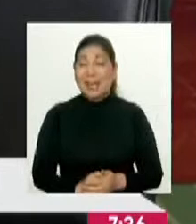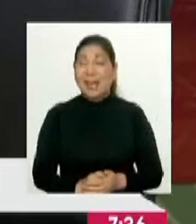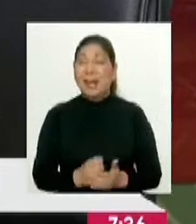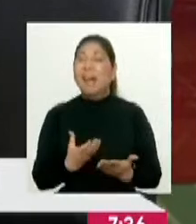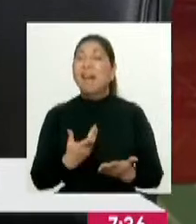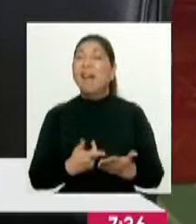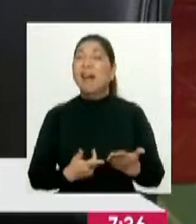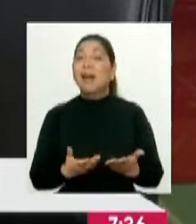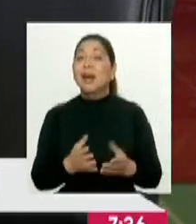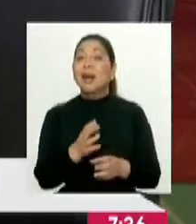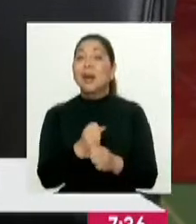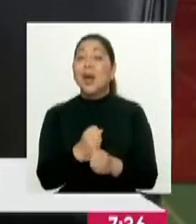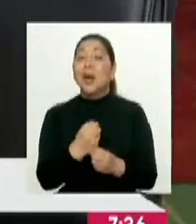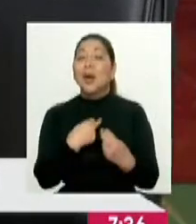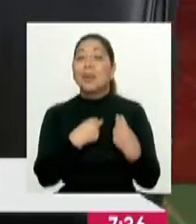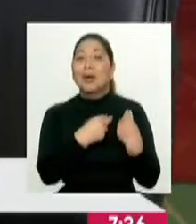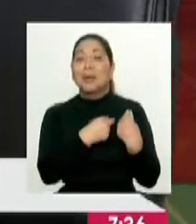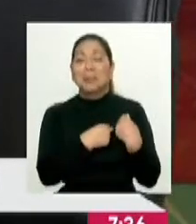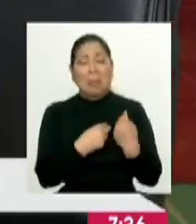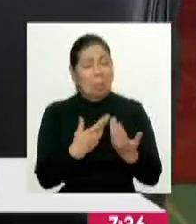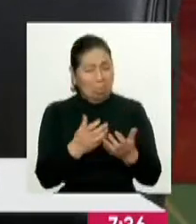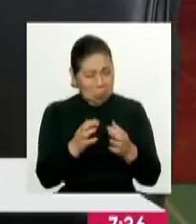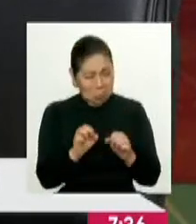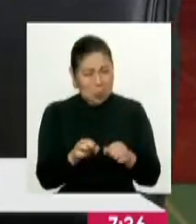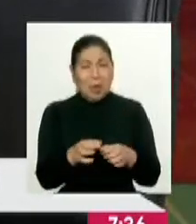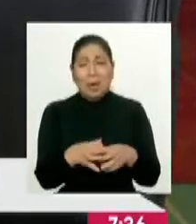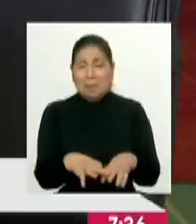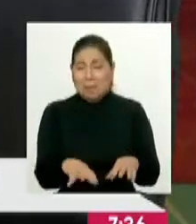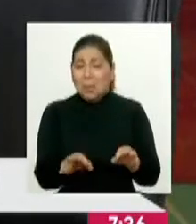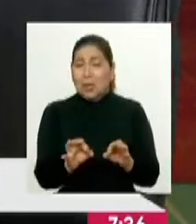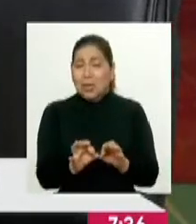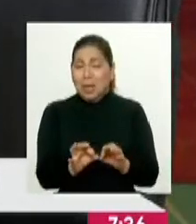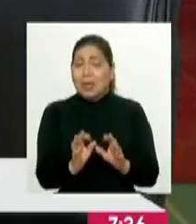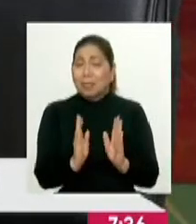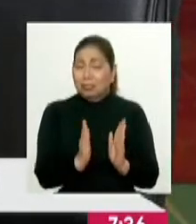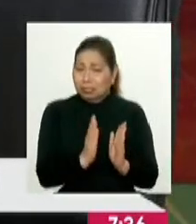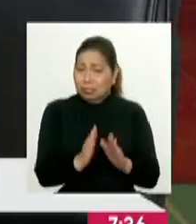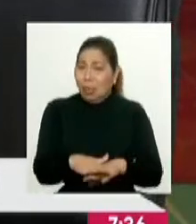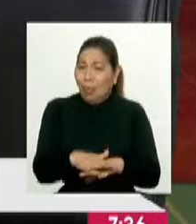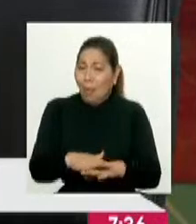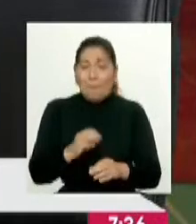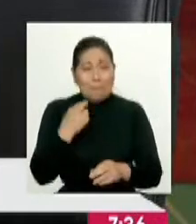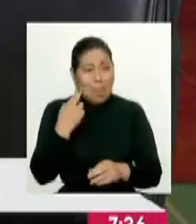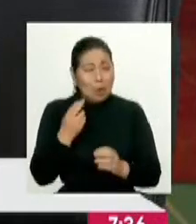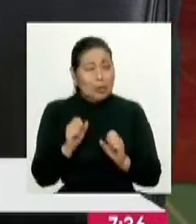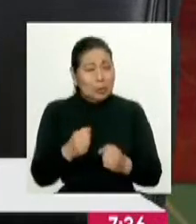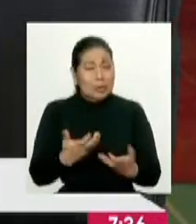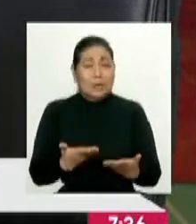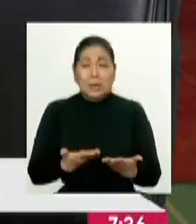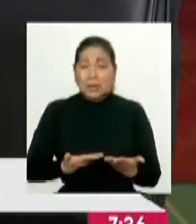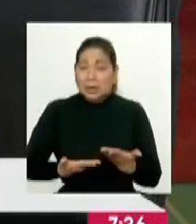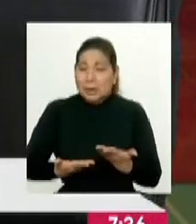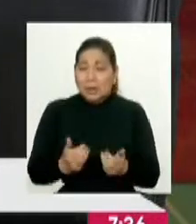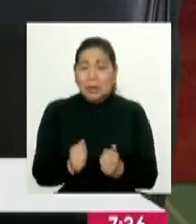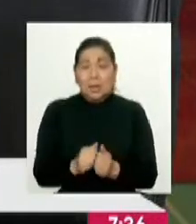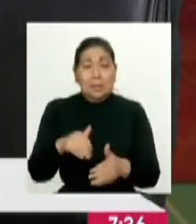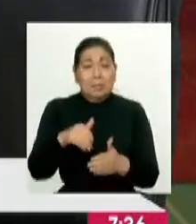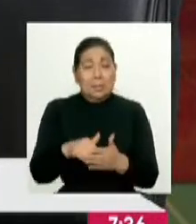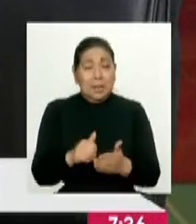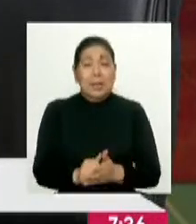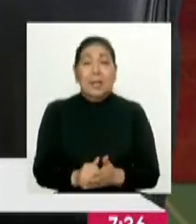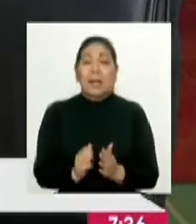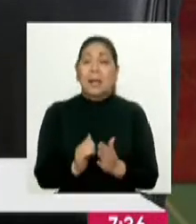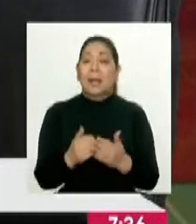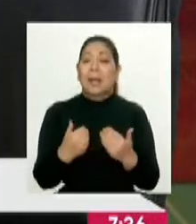qué estaban sometidos como obligación. Lo cual es muy importante para las organizaciones políticas, hacer este ejercicio con los candidatos y